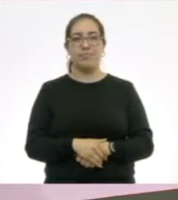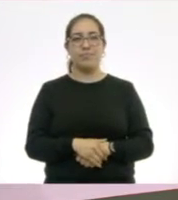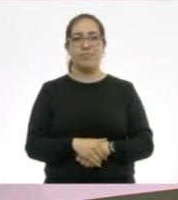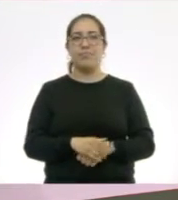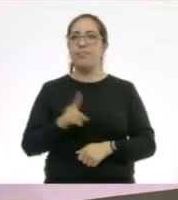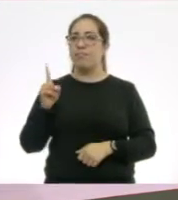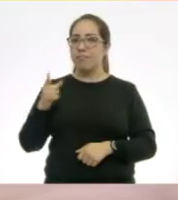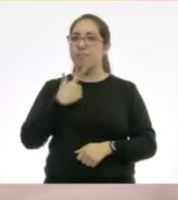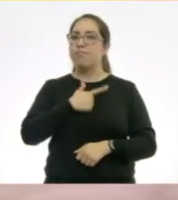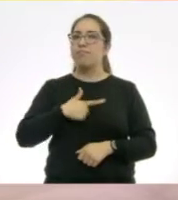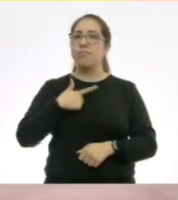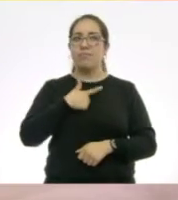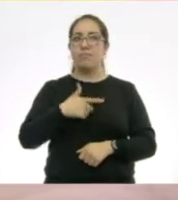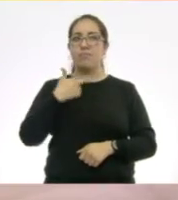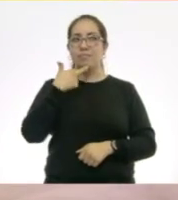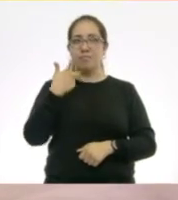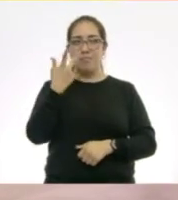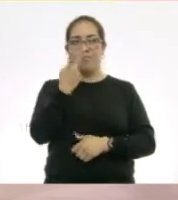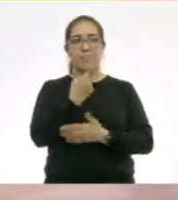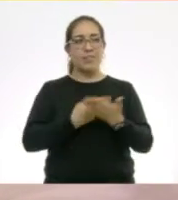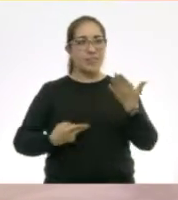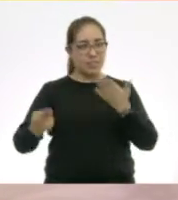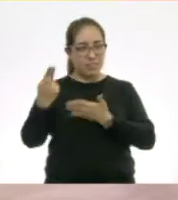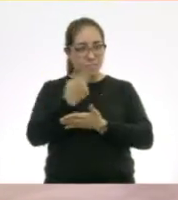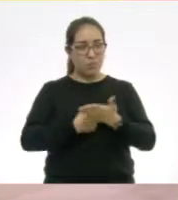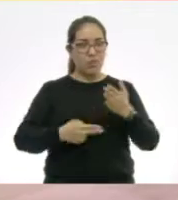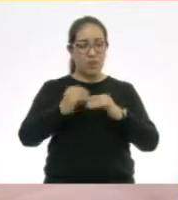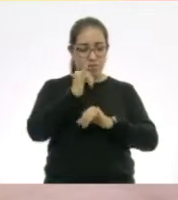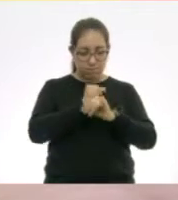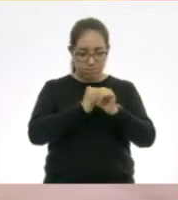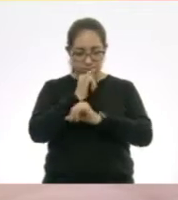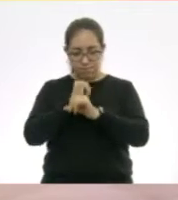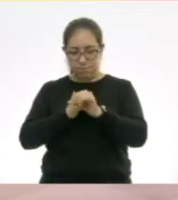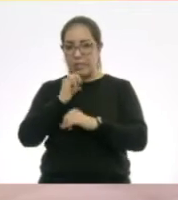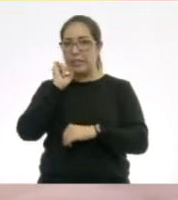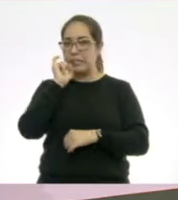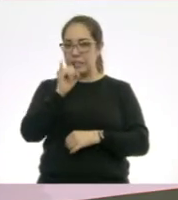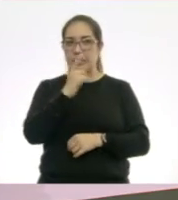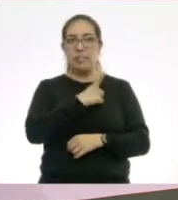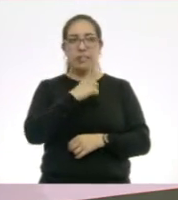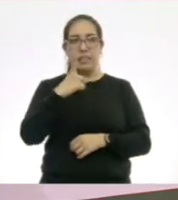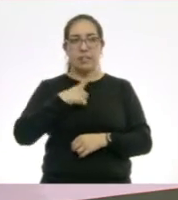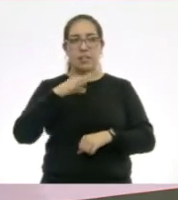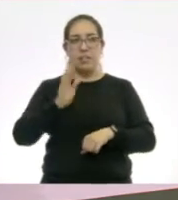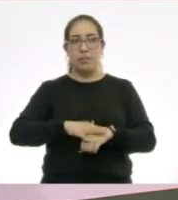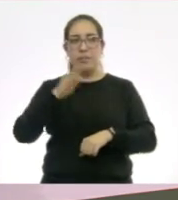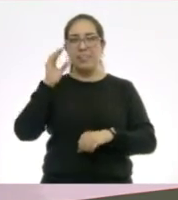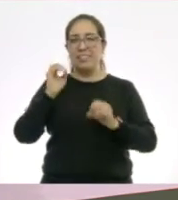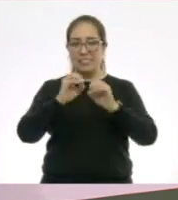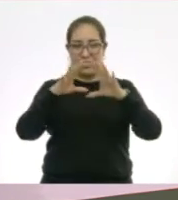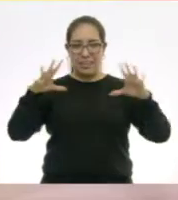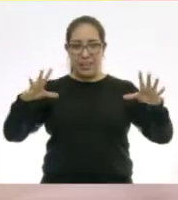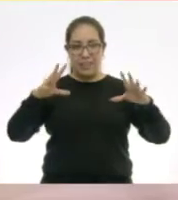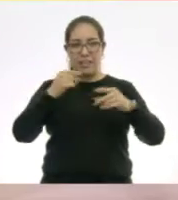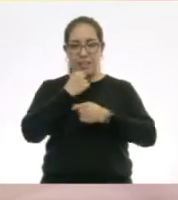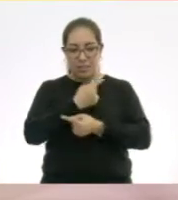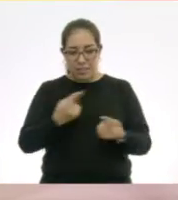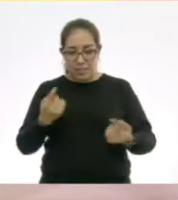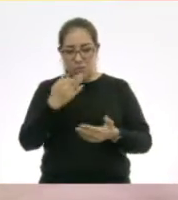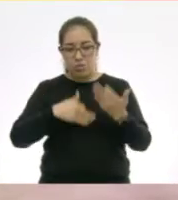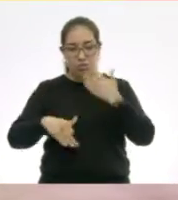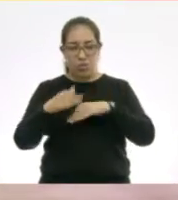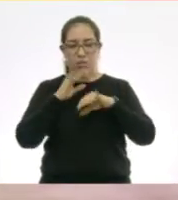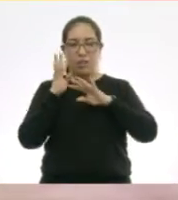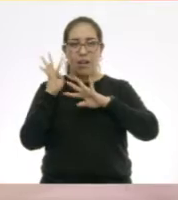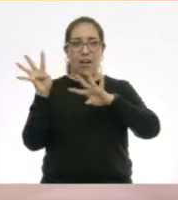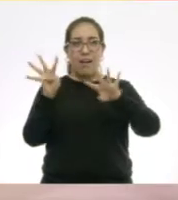que también se pueda dibujar en este aspecto de la investigación. Y tiene que ser vistoso. Sí, y va a ser llamativo para que todos los demás